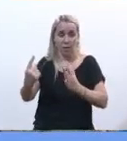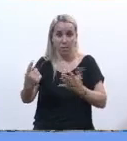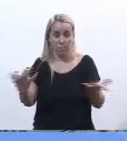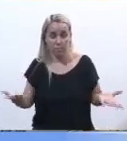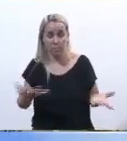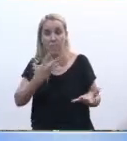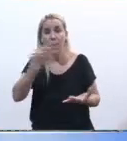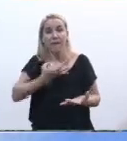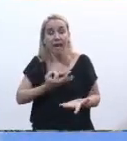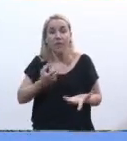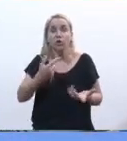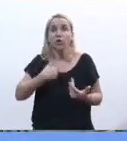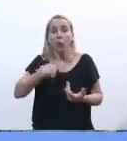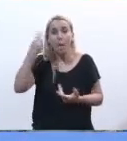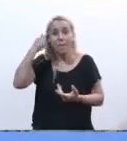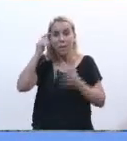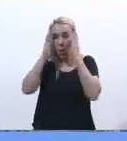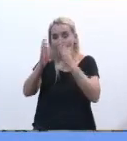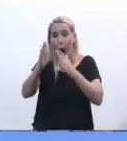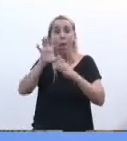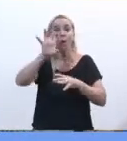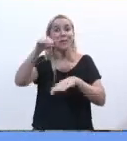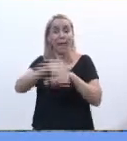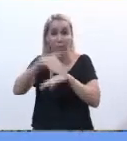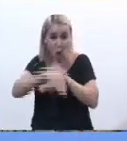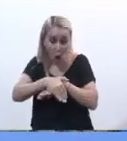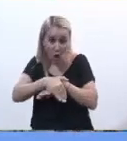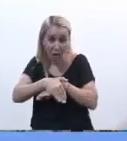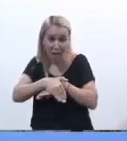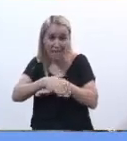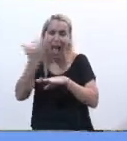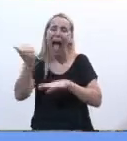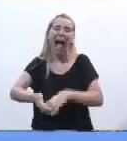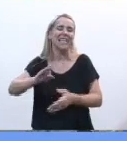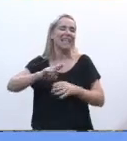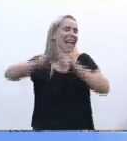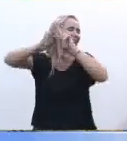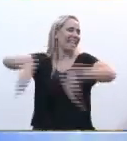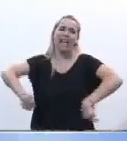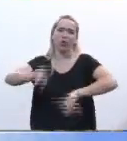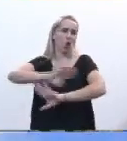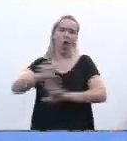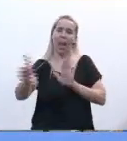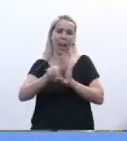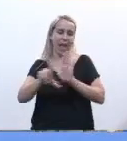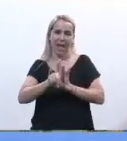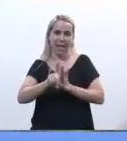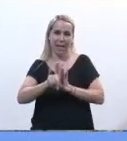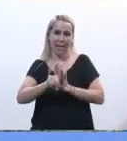guiarme por lo que ocurre en la provincia de Misiones, el rechazo a esta ley es